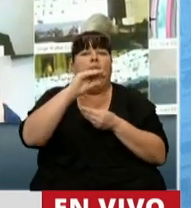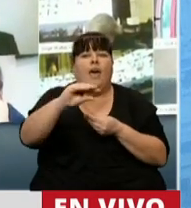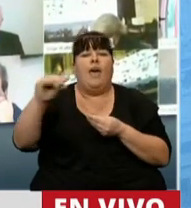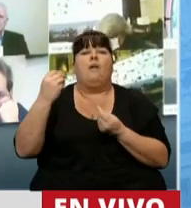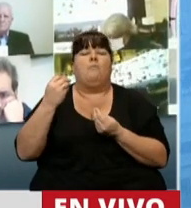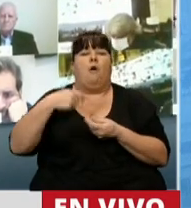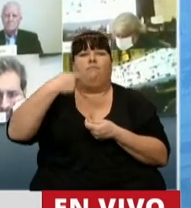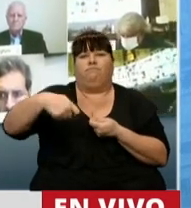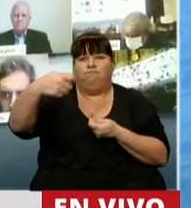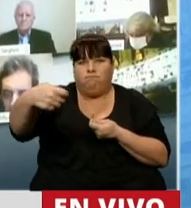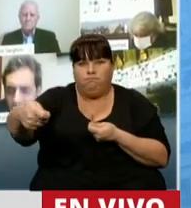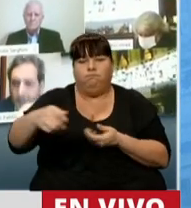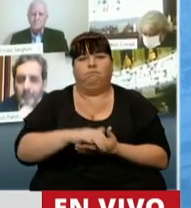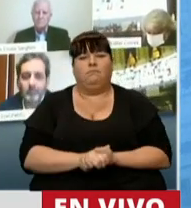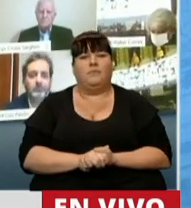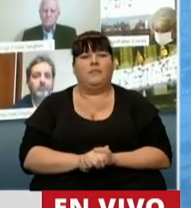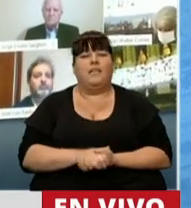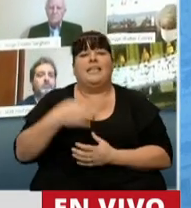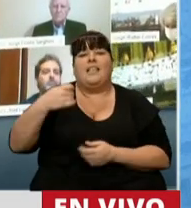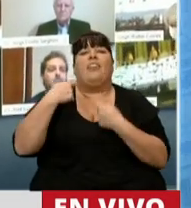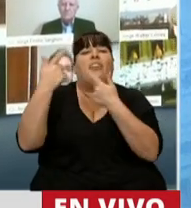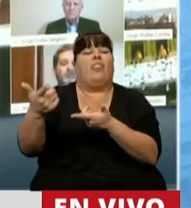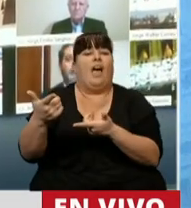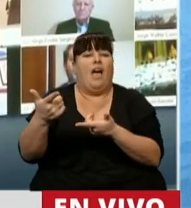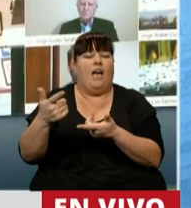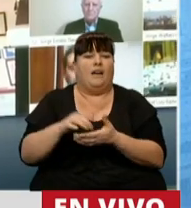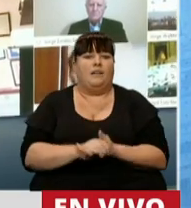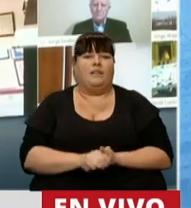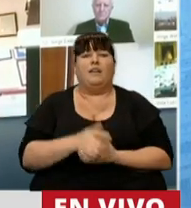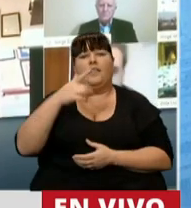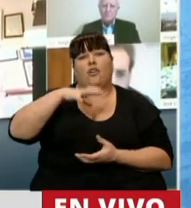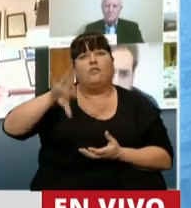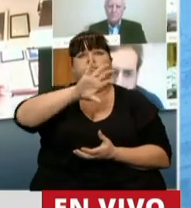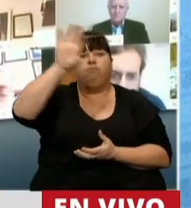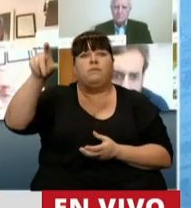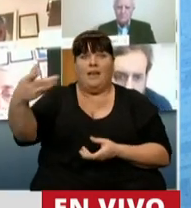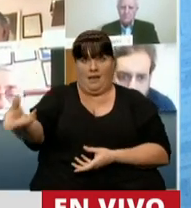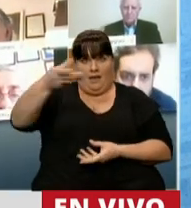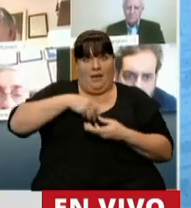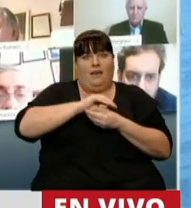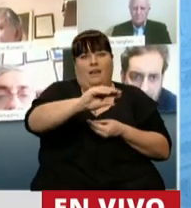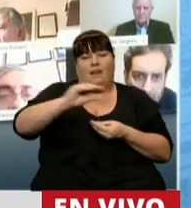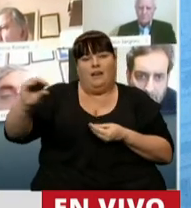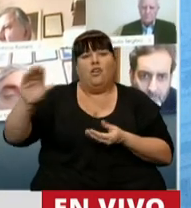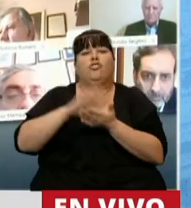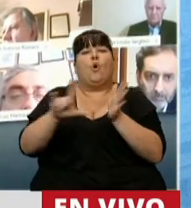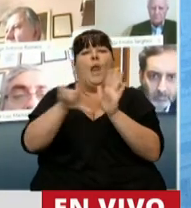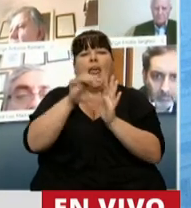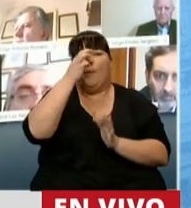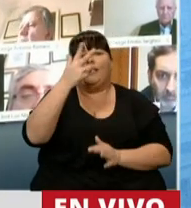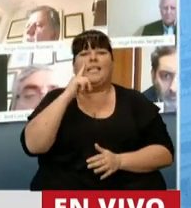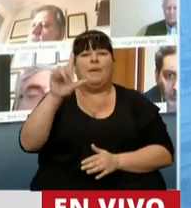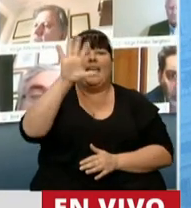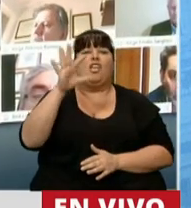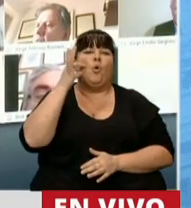como instrumentos financieros y securitizados o cedidos por parte de las jurisdicciones que lo reciban en el marco de la ley 23